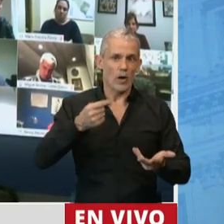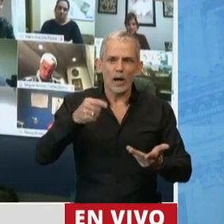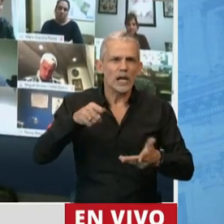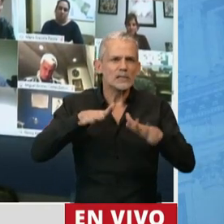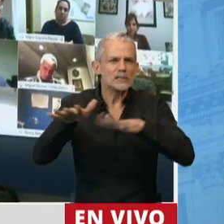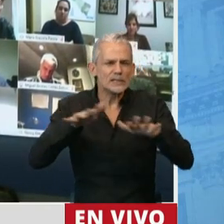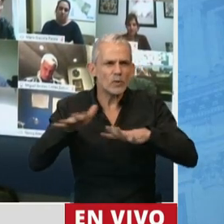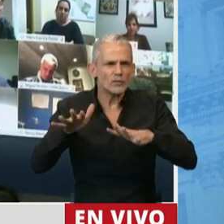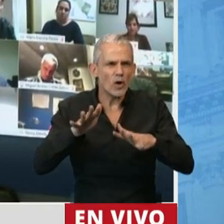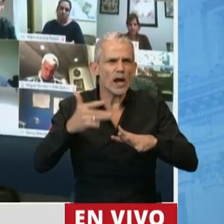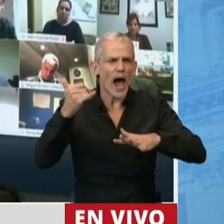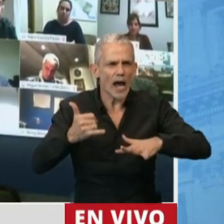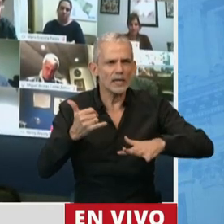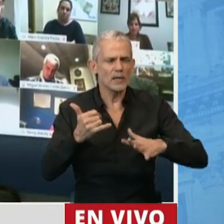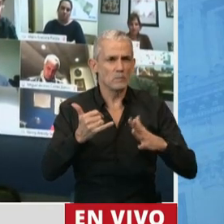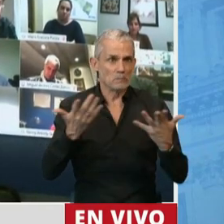situación donde vamos a entrar y salir,